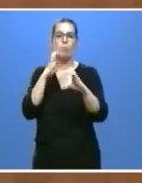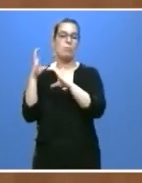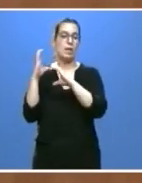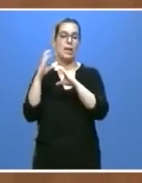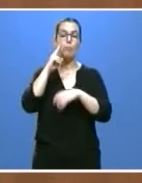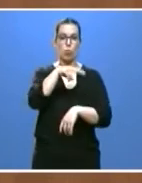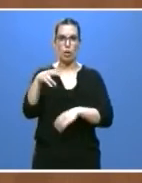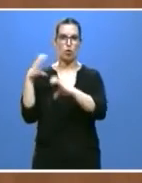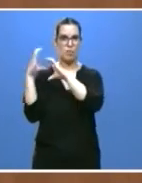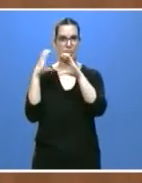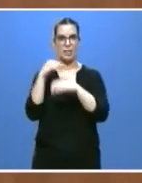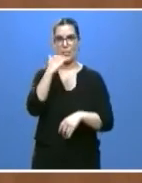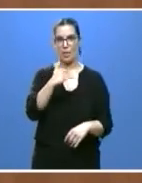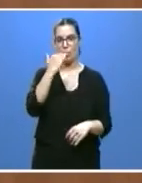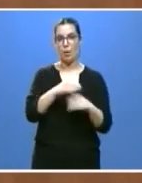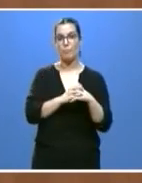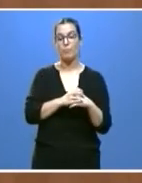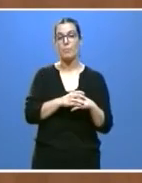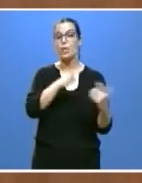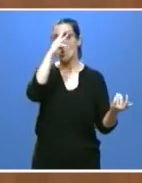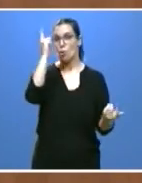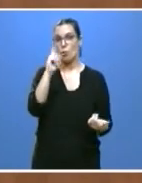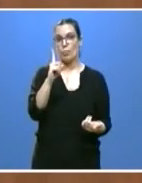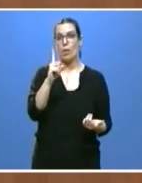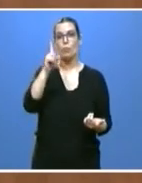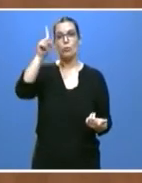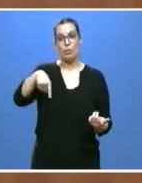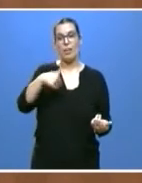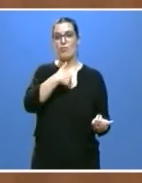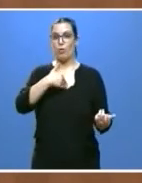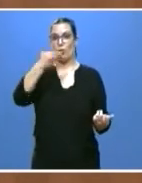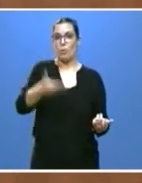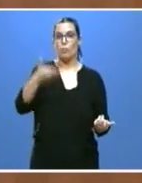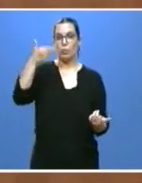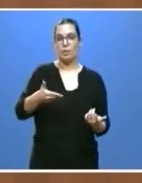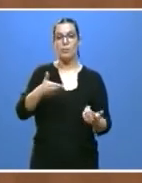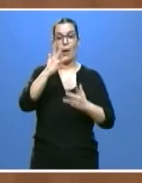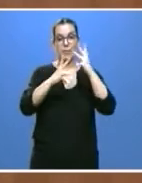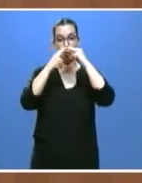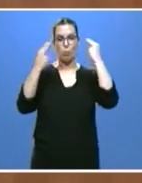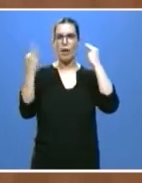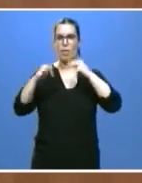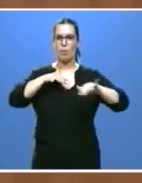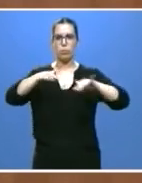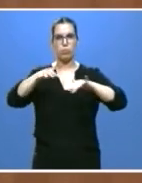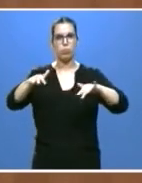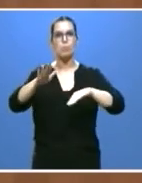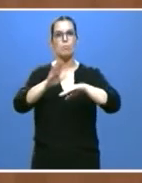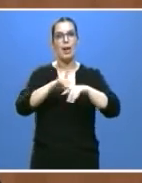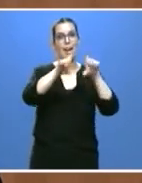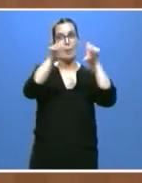Sin olvidar, por supuesto, el papel dinamizador que tiene la Administración para impulsar a nuestros